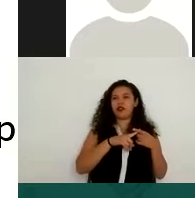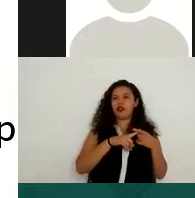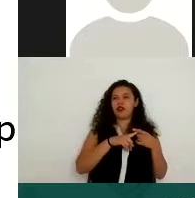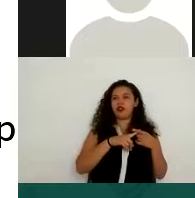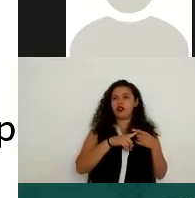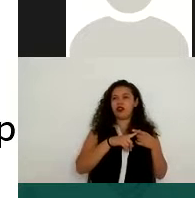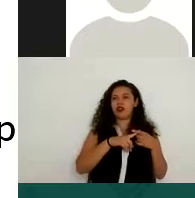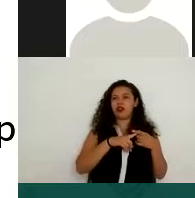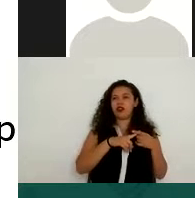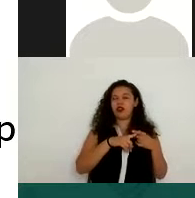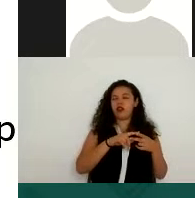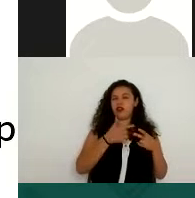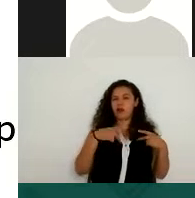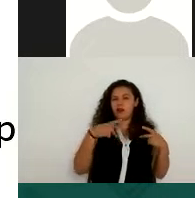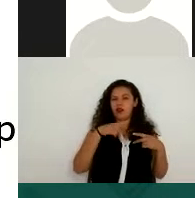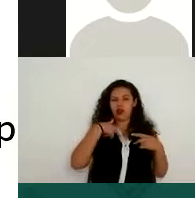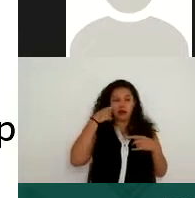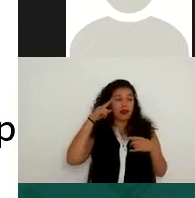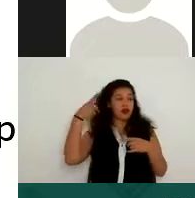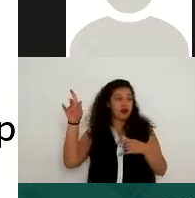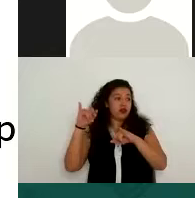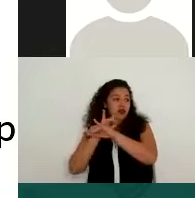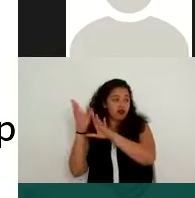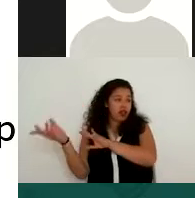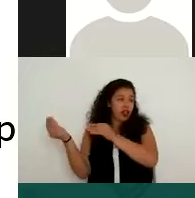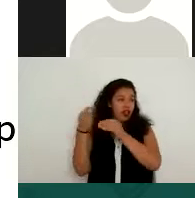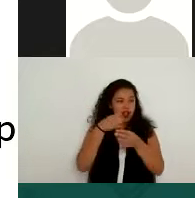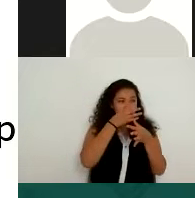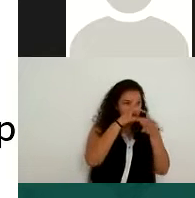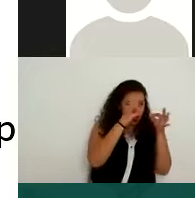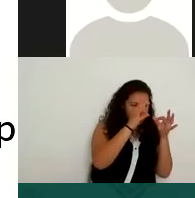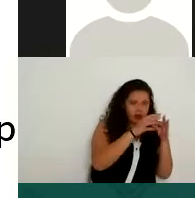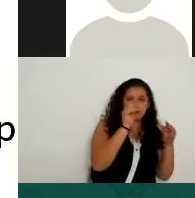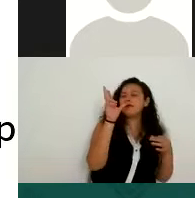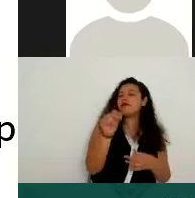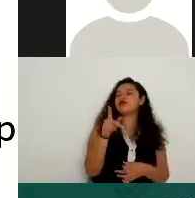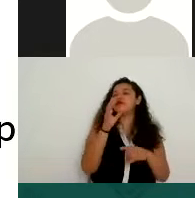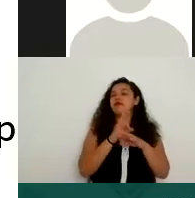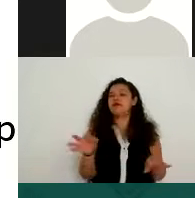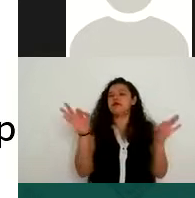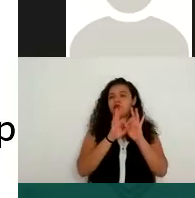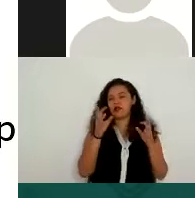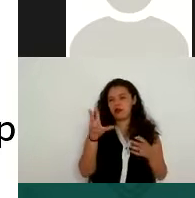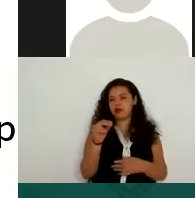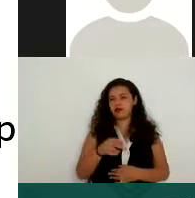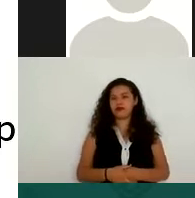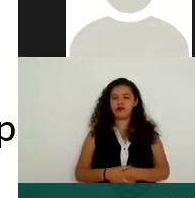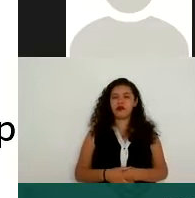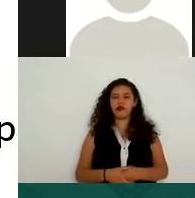tercero, ¿no? Entonces, esto es muy importante el ejemplo que mencionas porque sí, efectivamente, se puede,